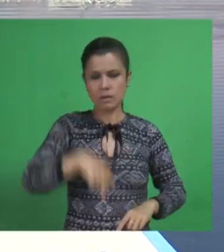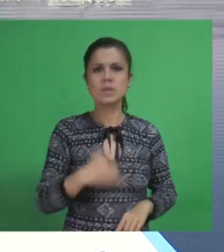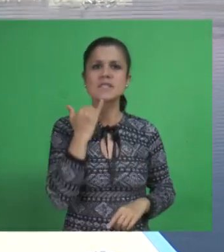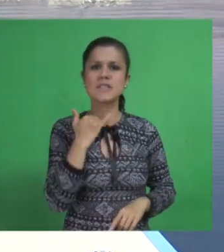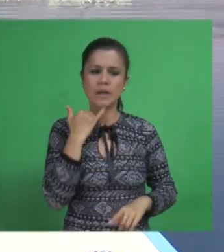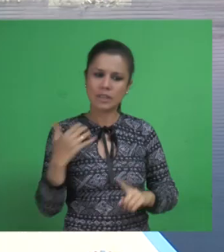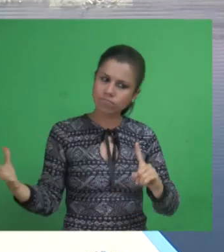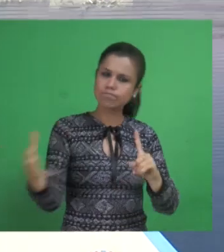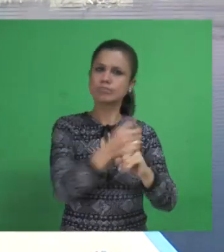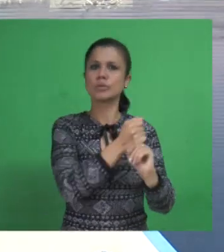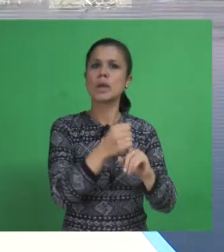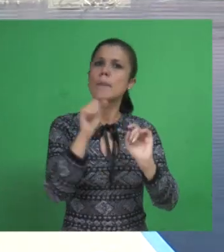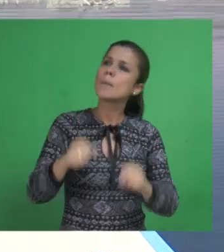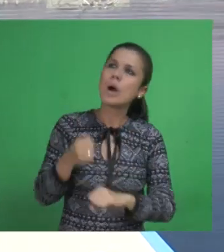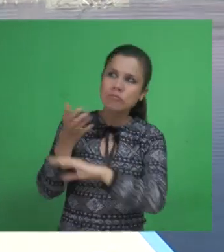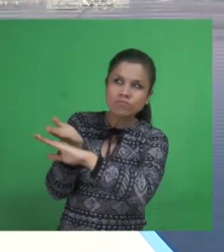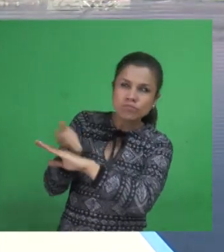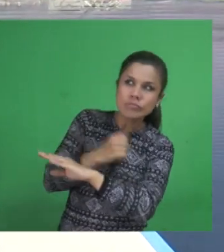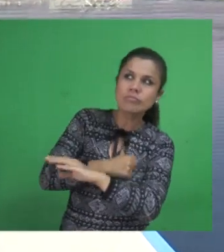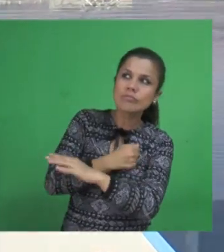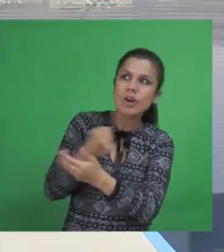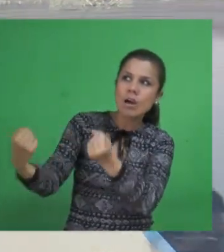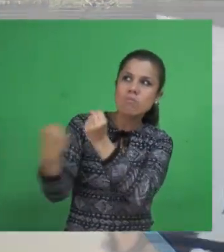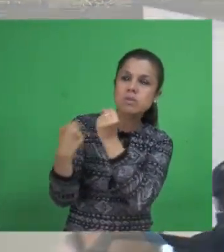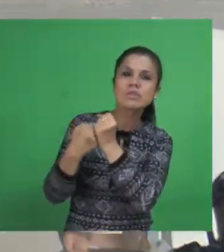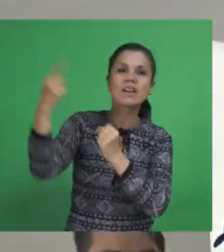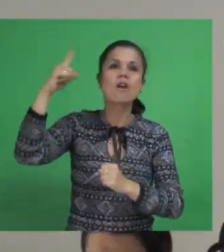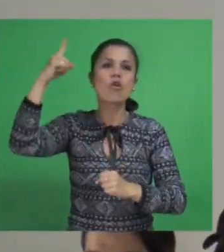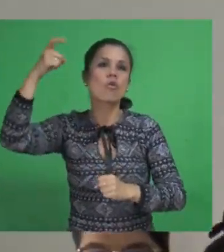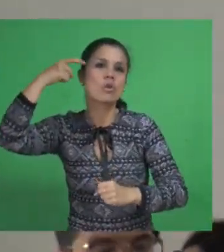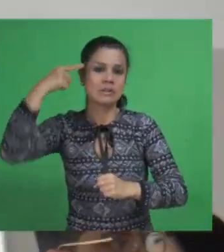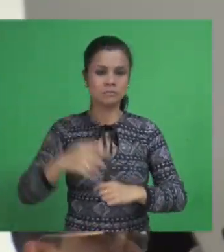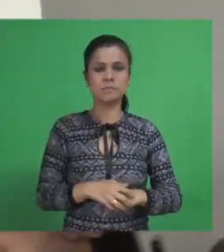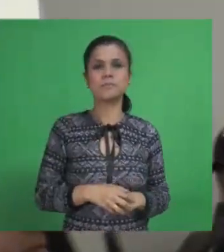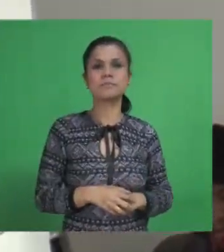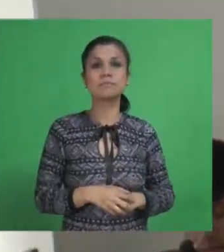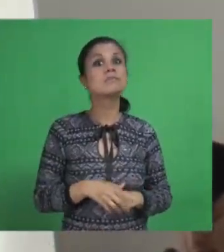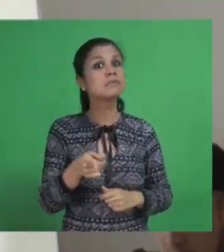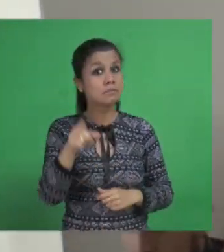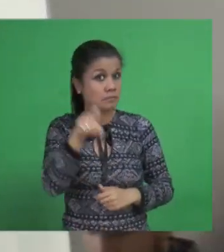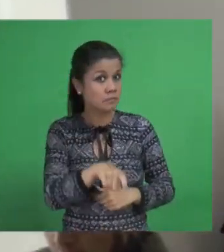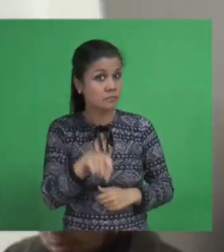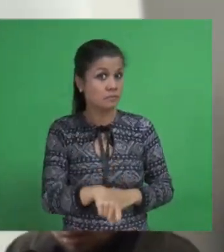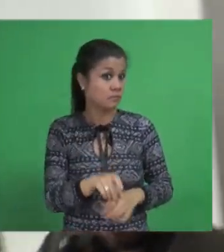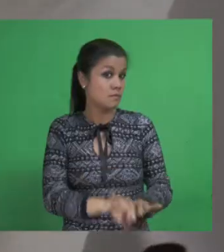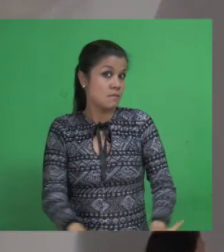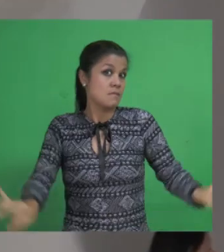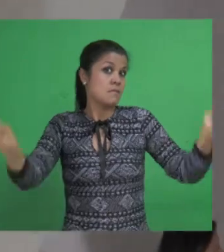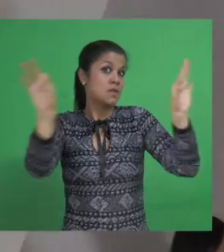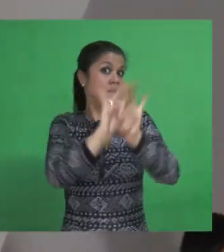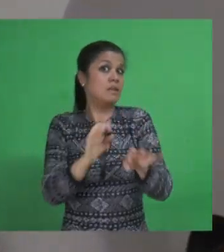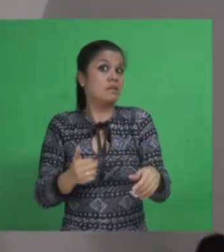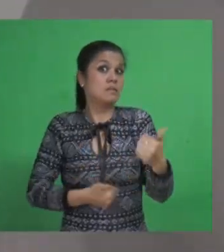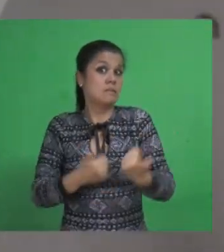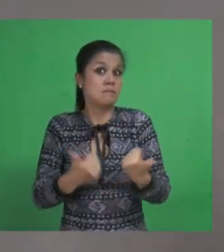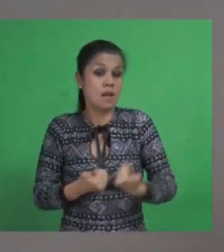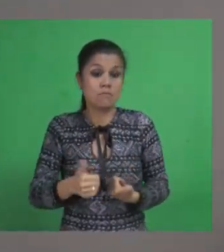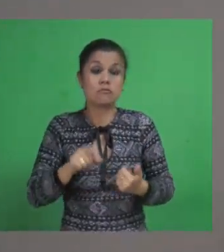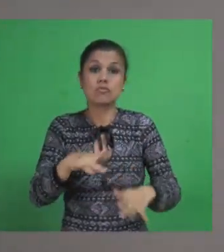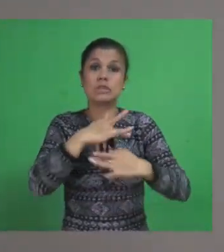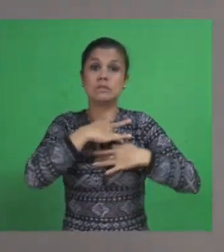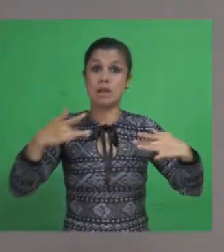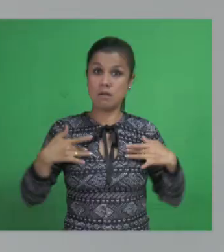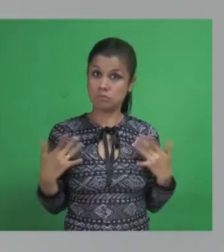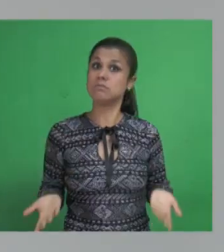Municipal para que sean financiados por el Gobierno Departamental. Una necesidad imperiosa para los cibateños tiene que ver con la prestación de los